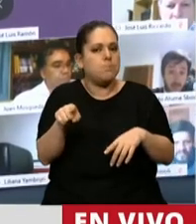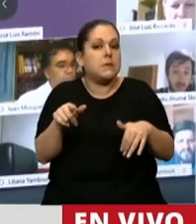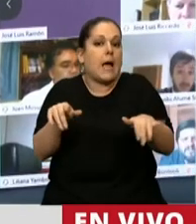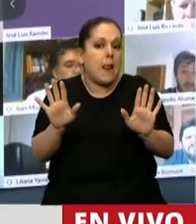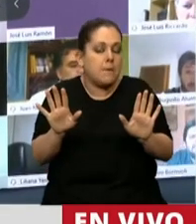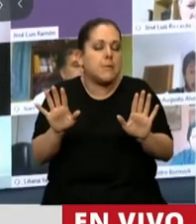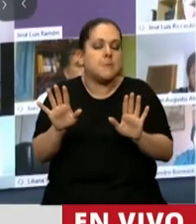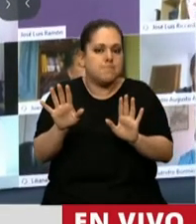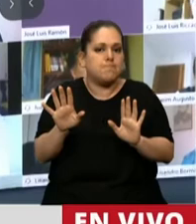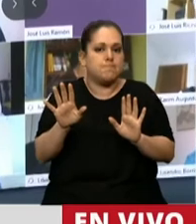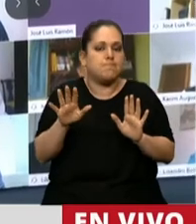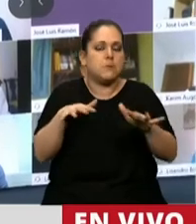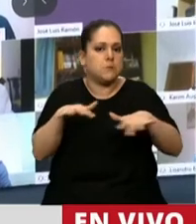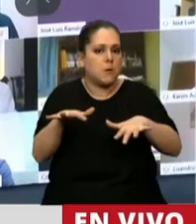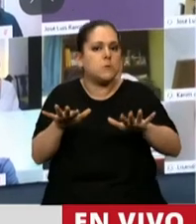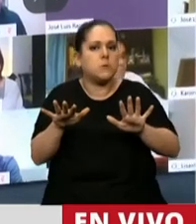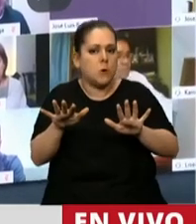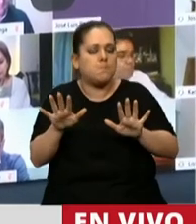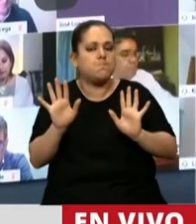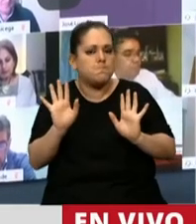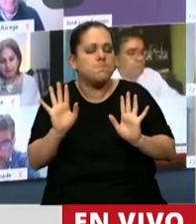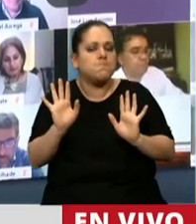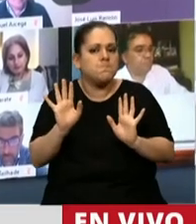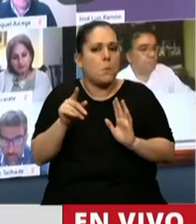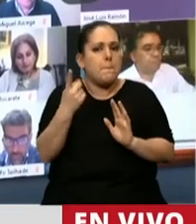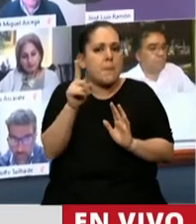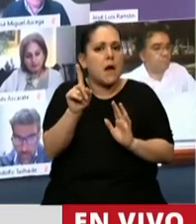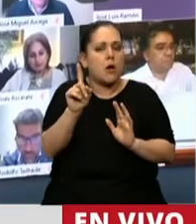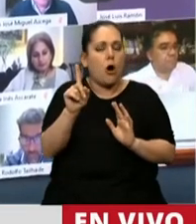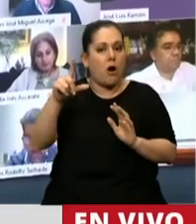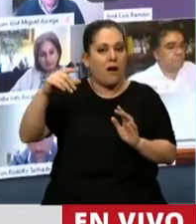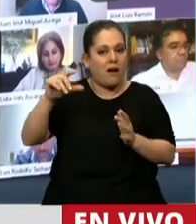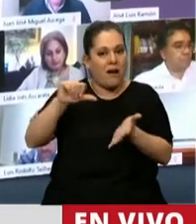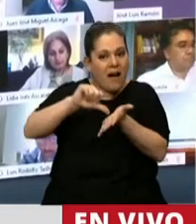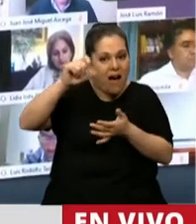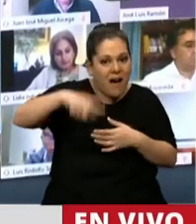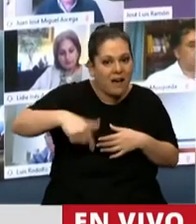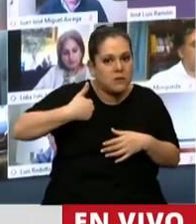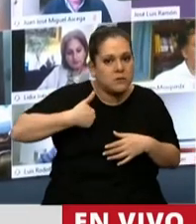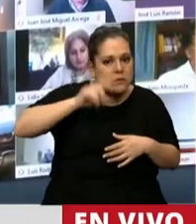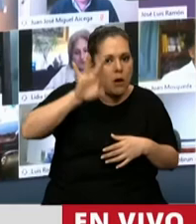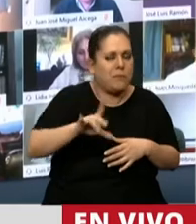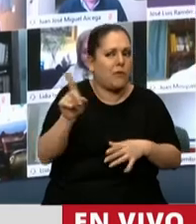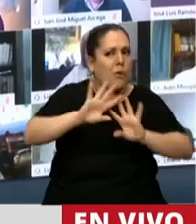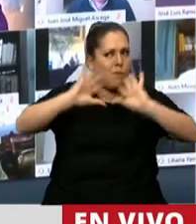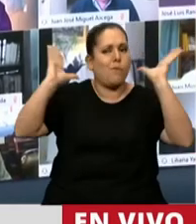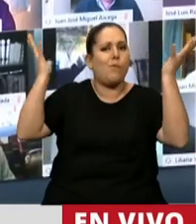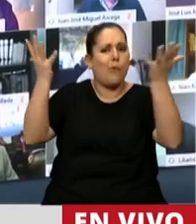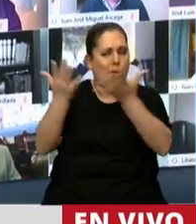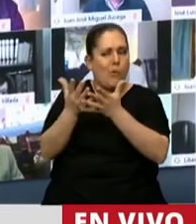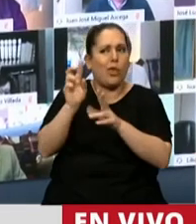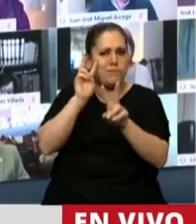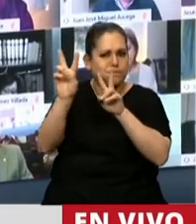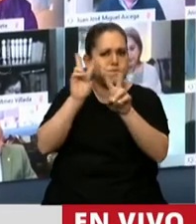vez más atenuadas. Sin embargo, no solo en nuestro país, sino en todo el mundo se vive, como dije antes,